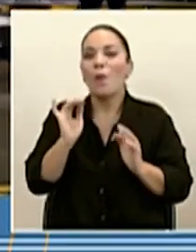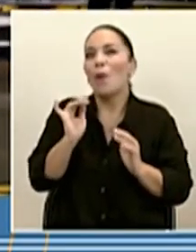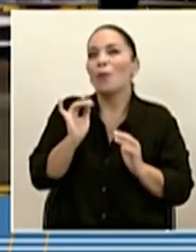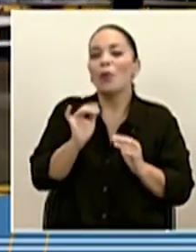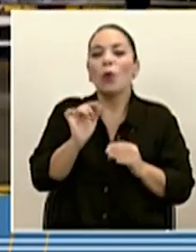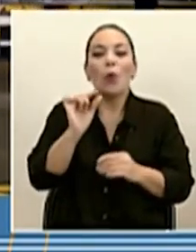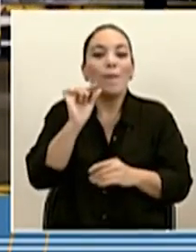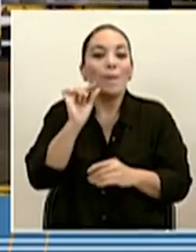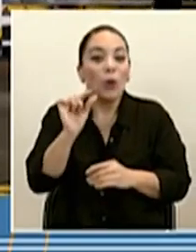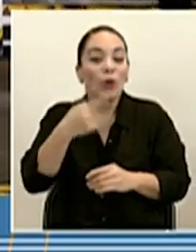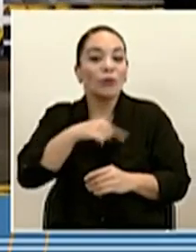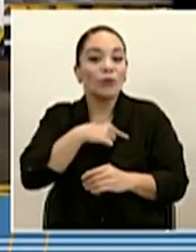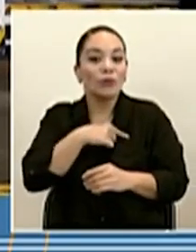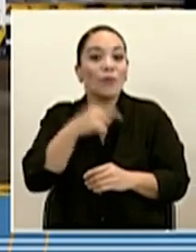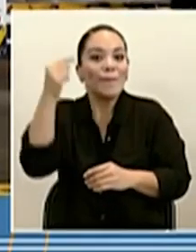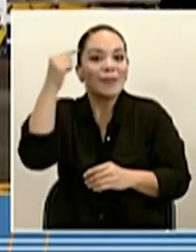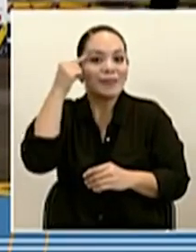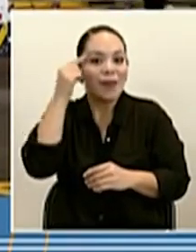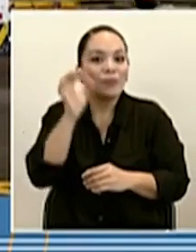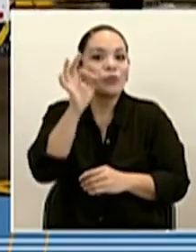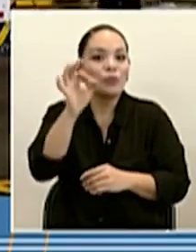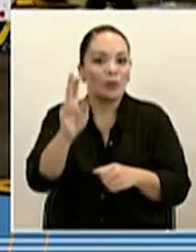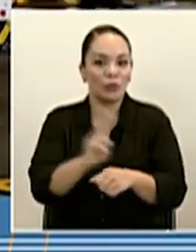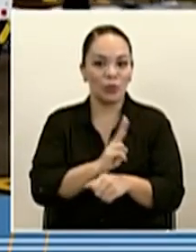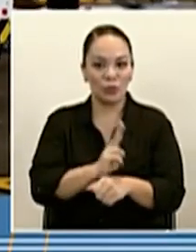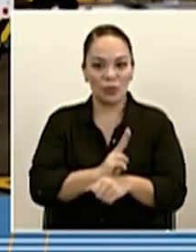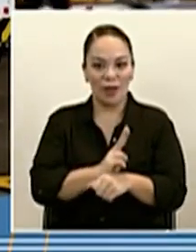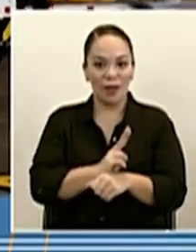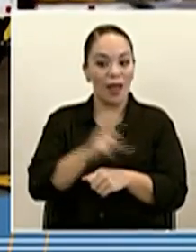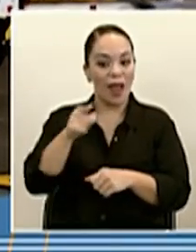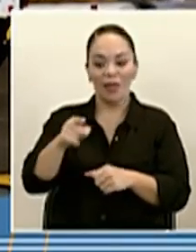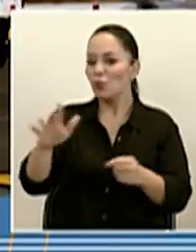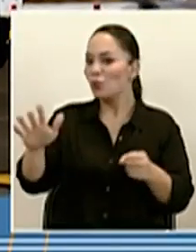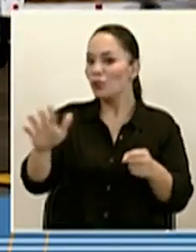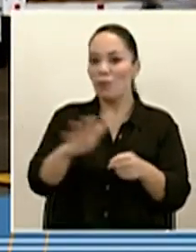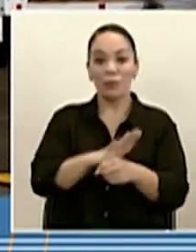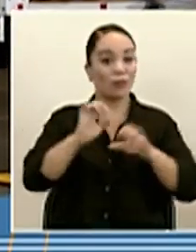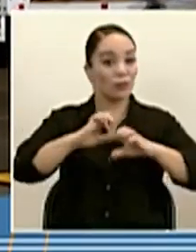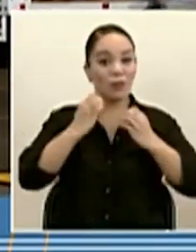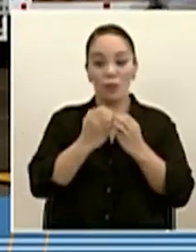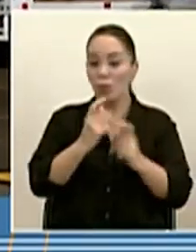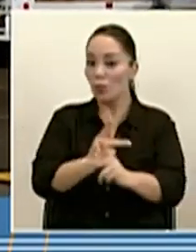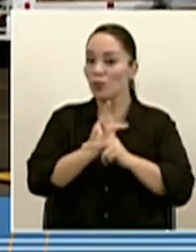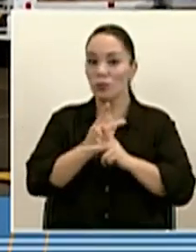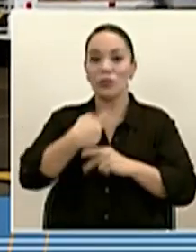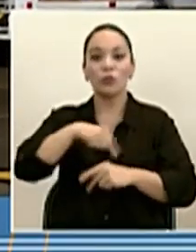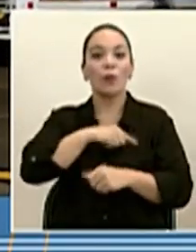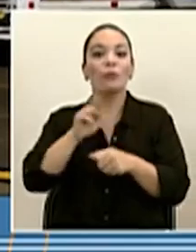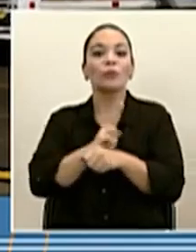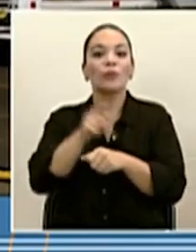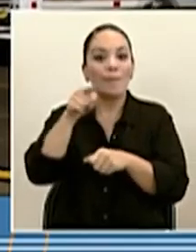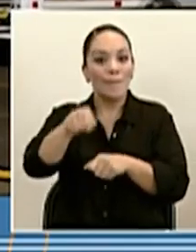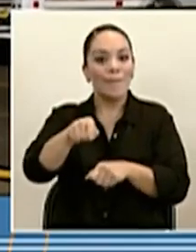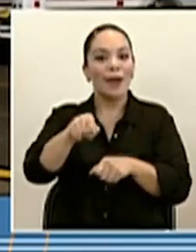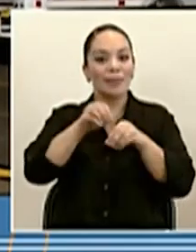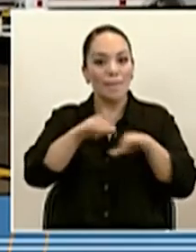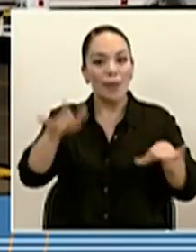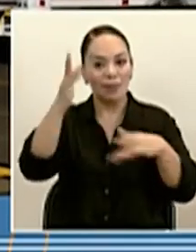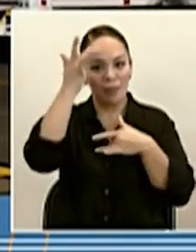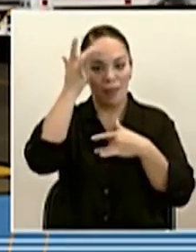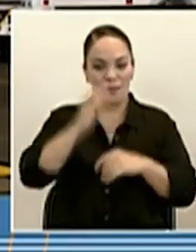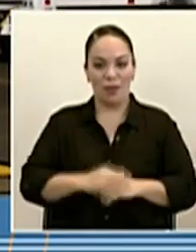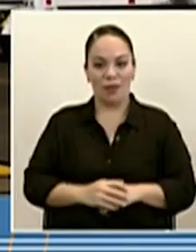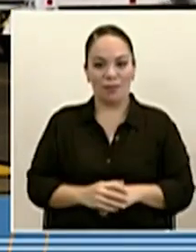atender esta pandemia. Esto no es el total de equipo de protección que vamos a tener que ocupar en esta pandemia. Entonces, sí